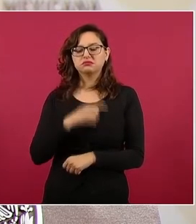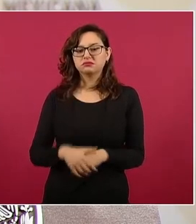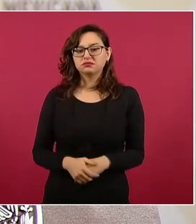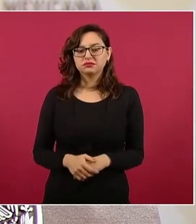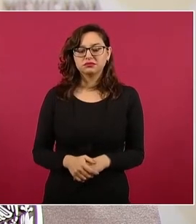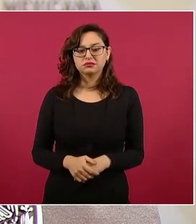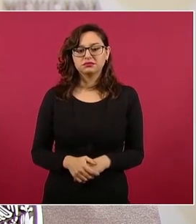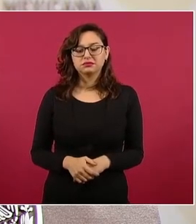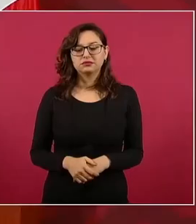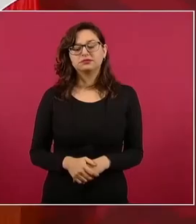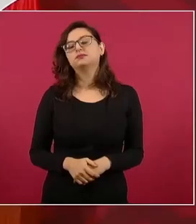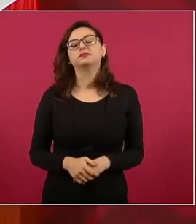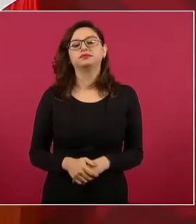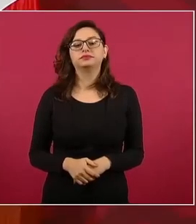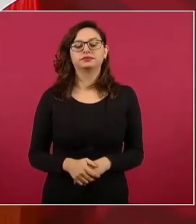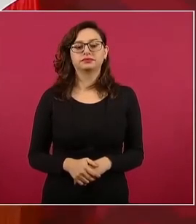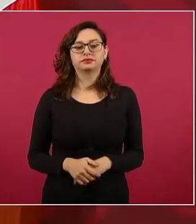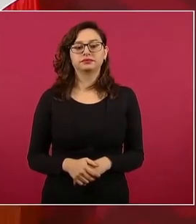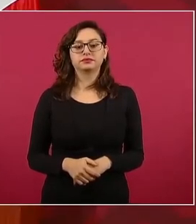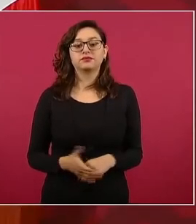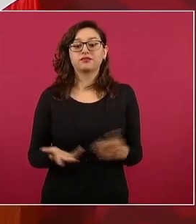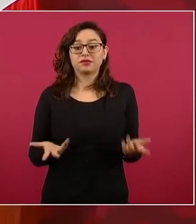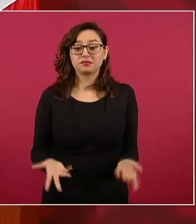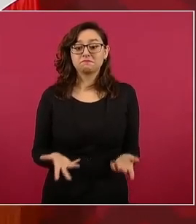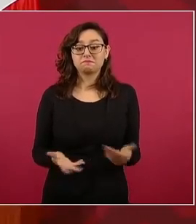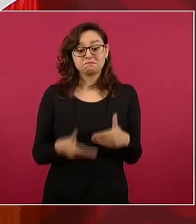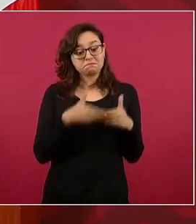y a partir de entonces